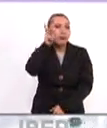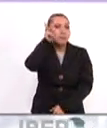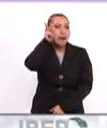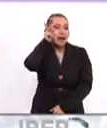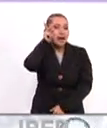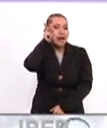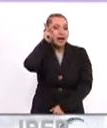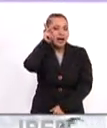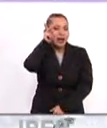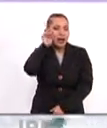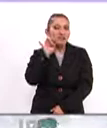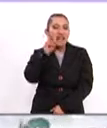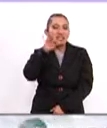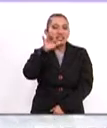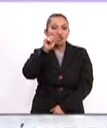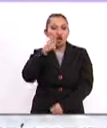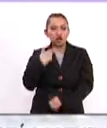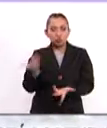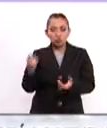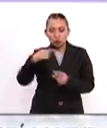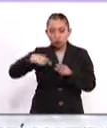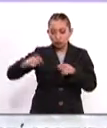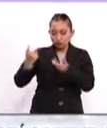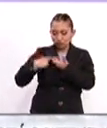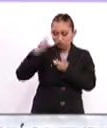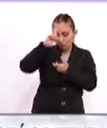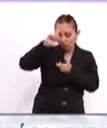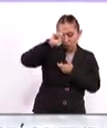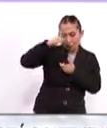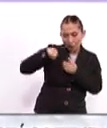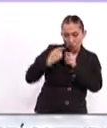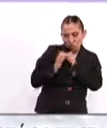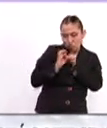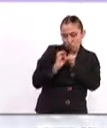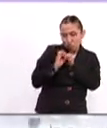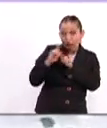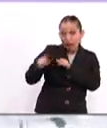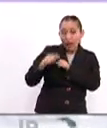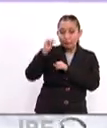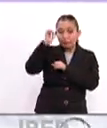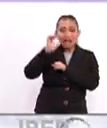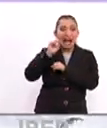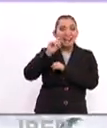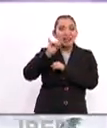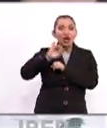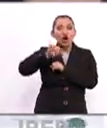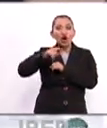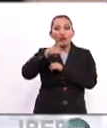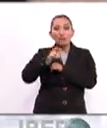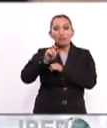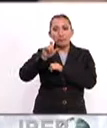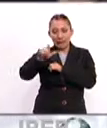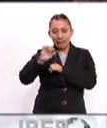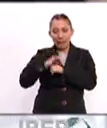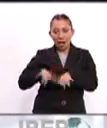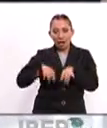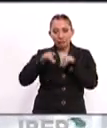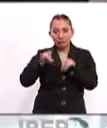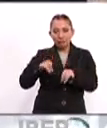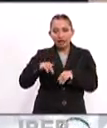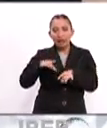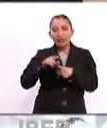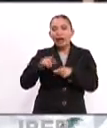Francisco apartó de su círculo de consejeros más cercanos a los cardenales George Pell de Australia y